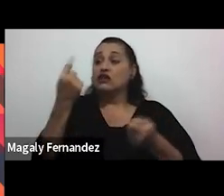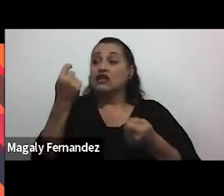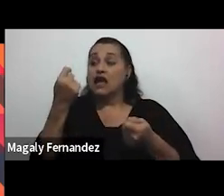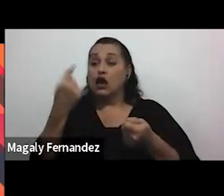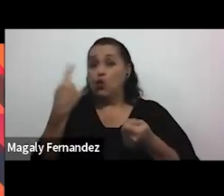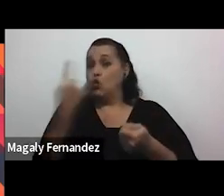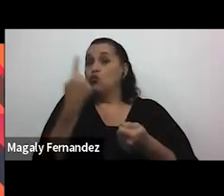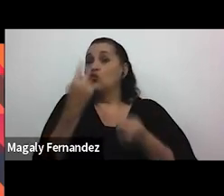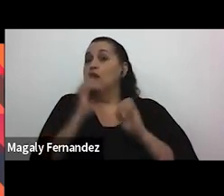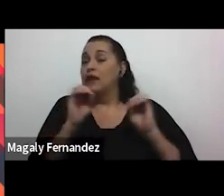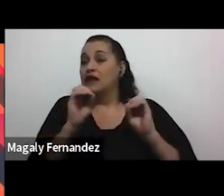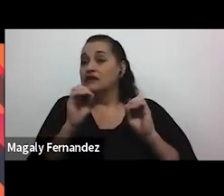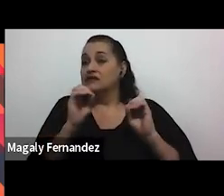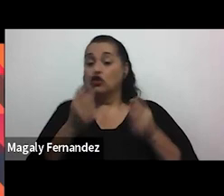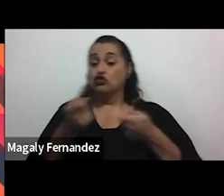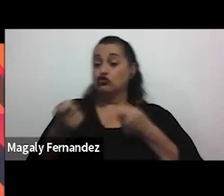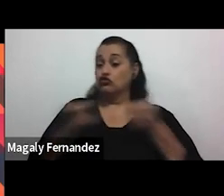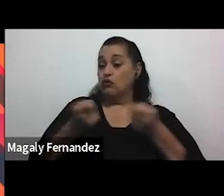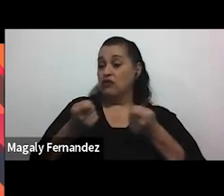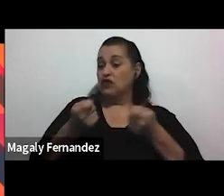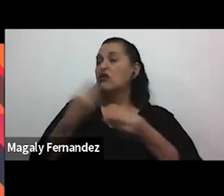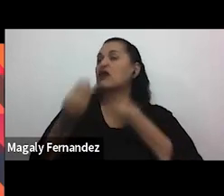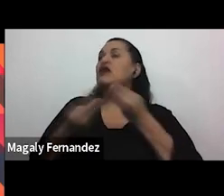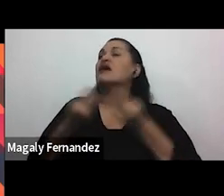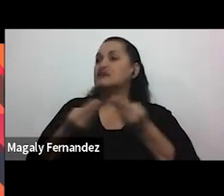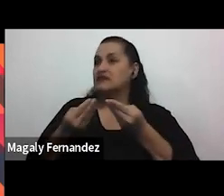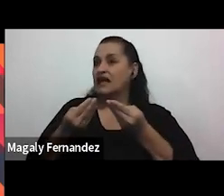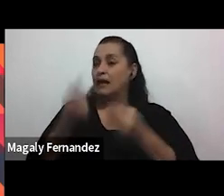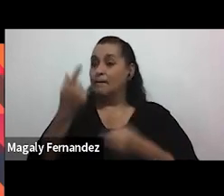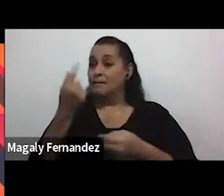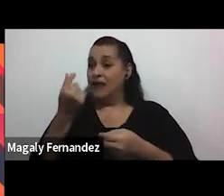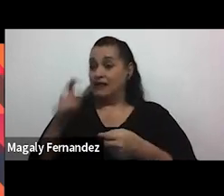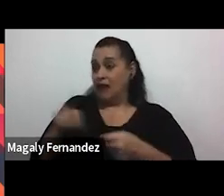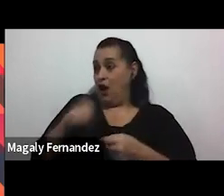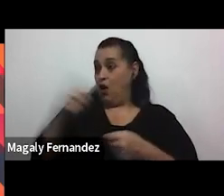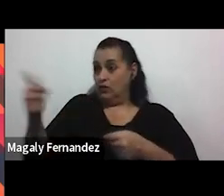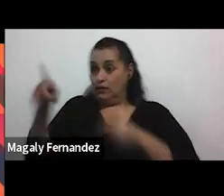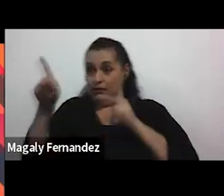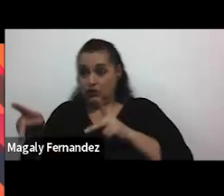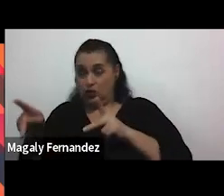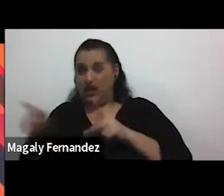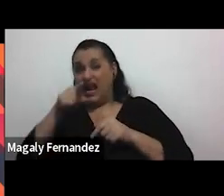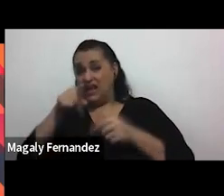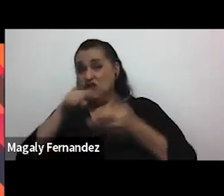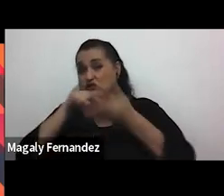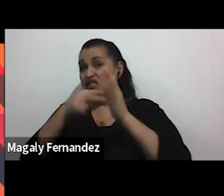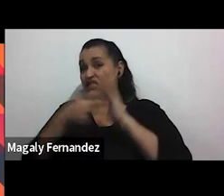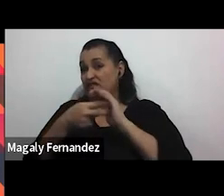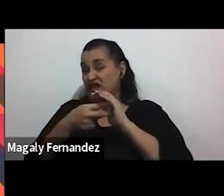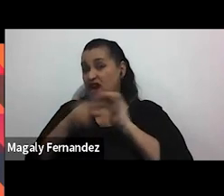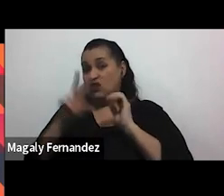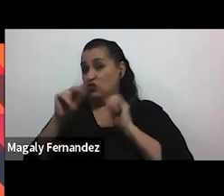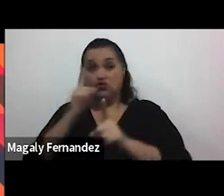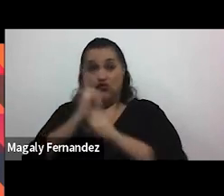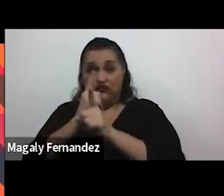y el dominio de qué hacer con la plata de la otra persona ya eso no está correcto me